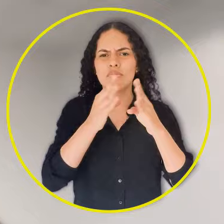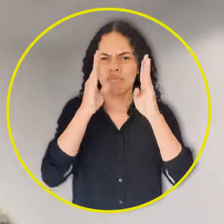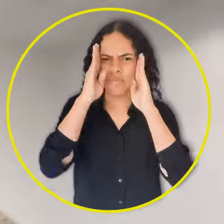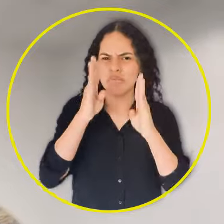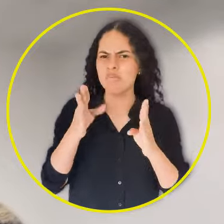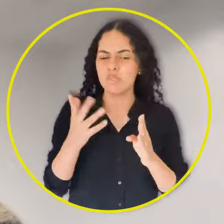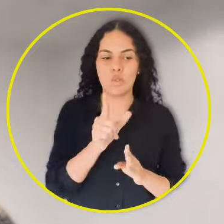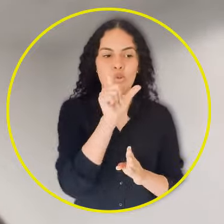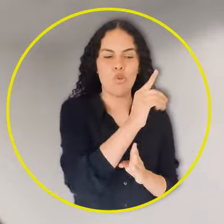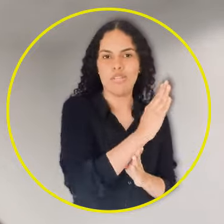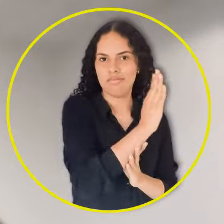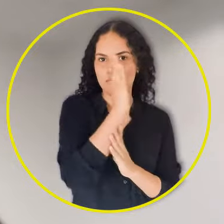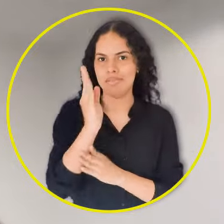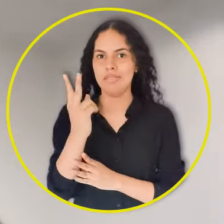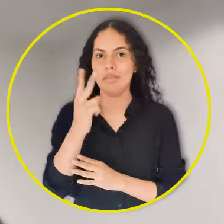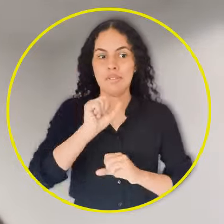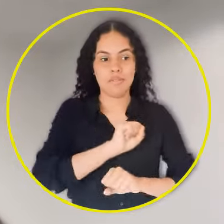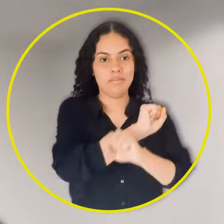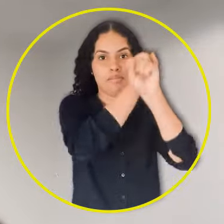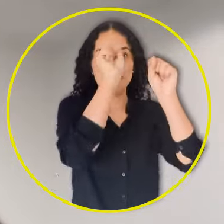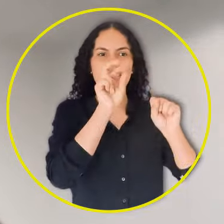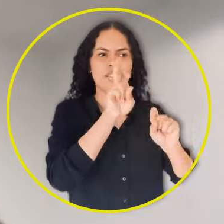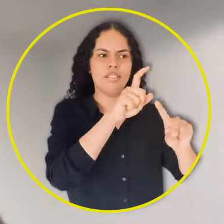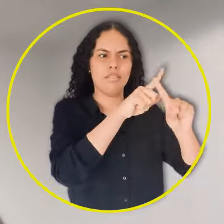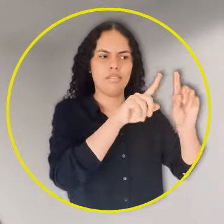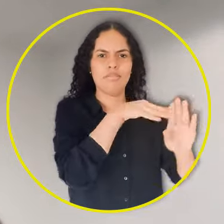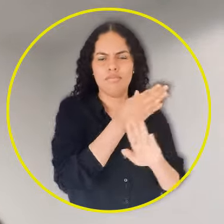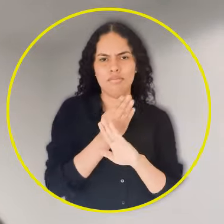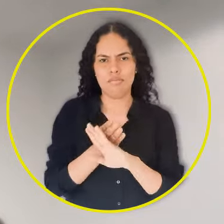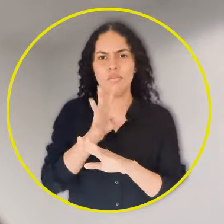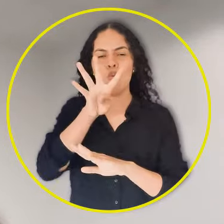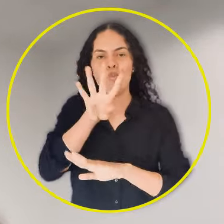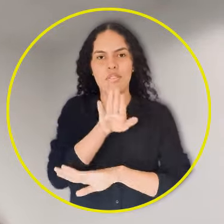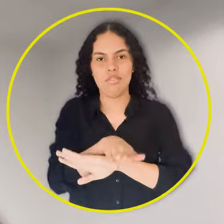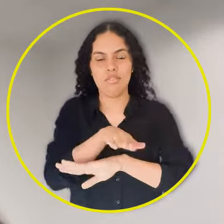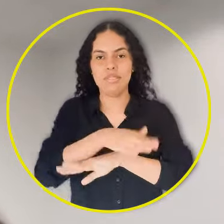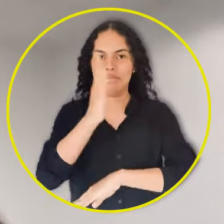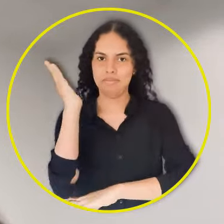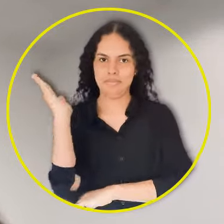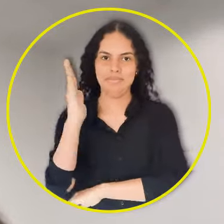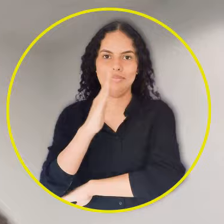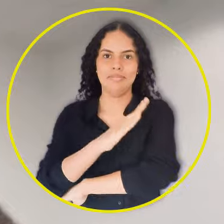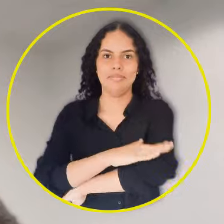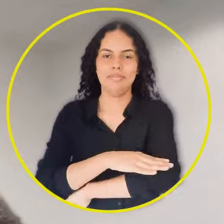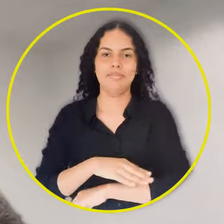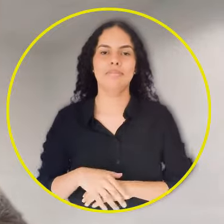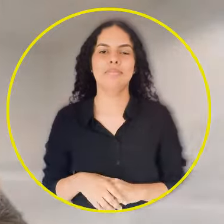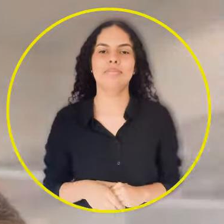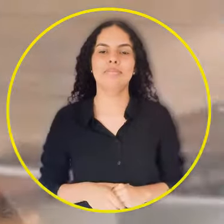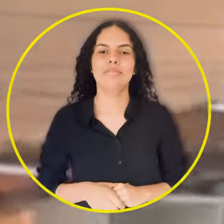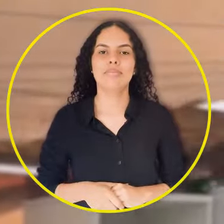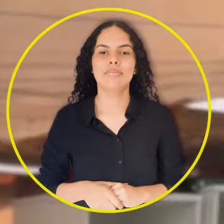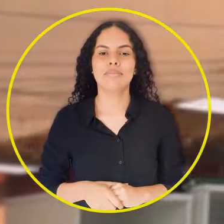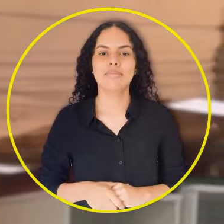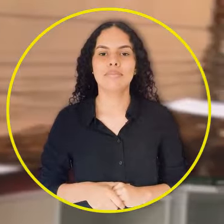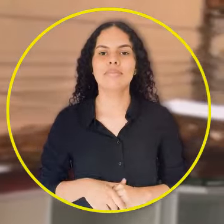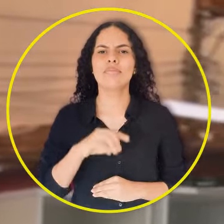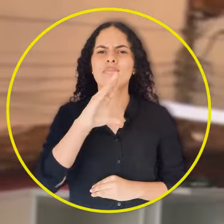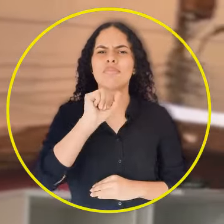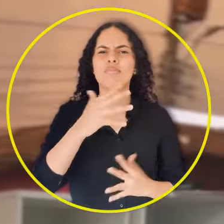Nuestros horarios de atención son de lunes a viernes de 7 y 30 de la mañana a 4 de la tarde en Jornada Cuantina.